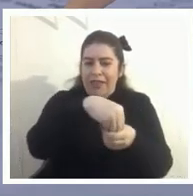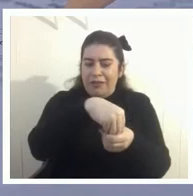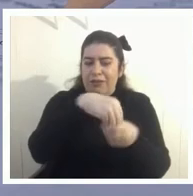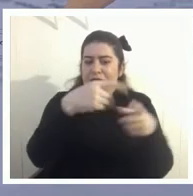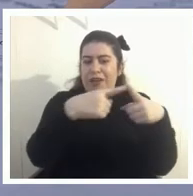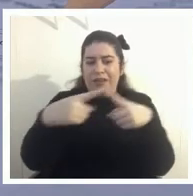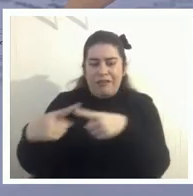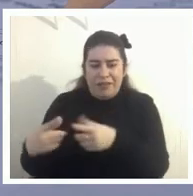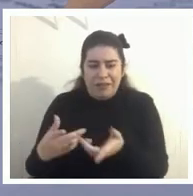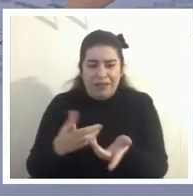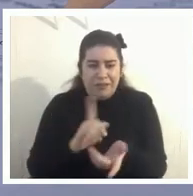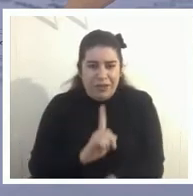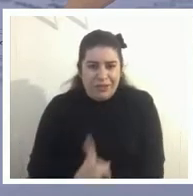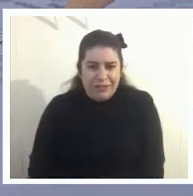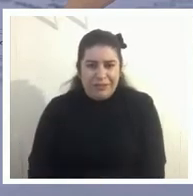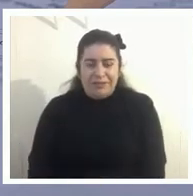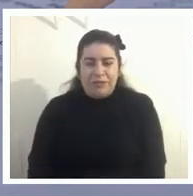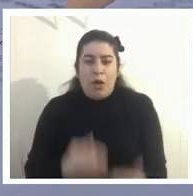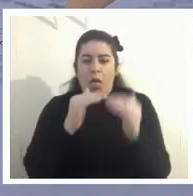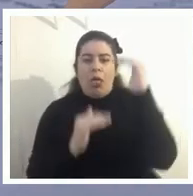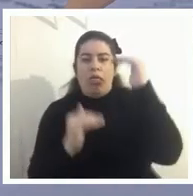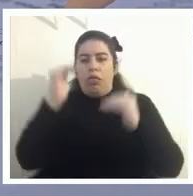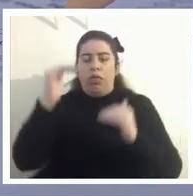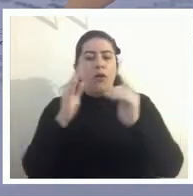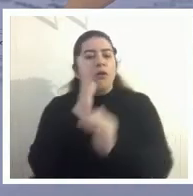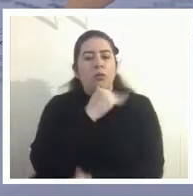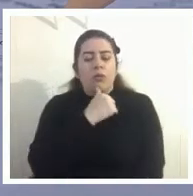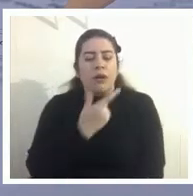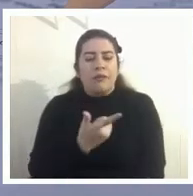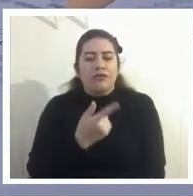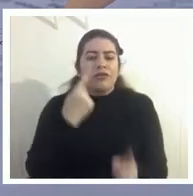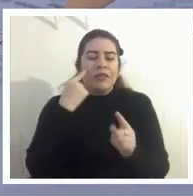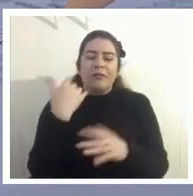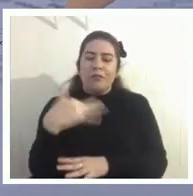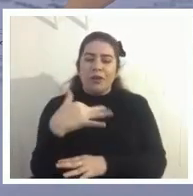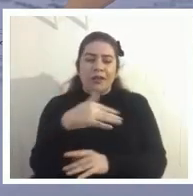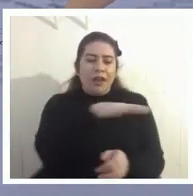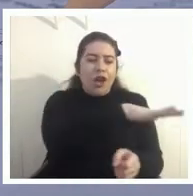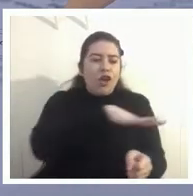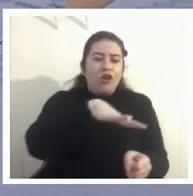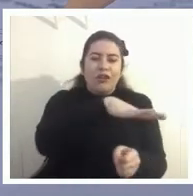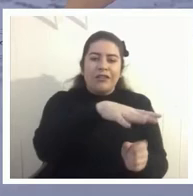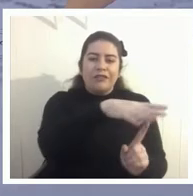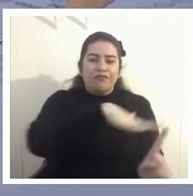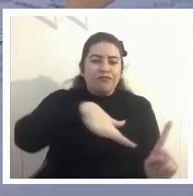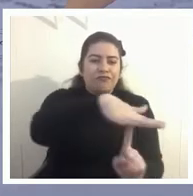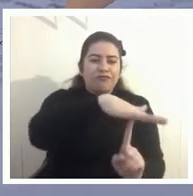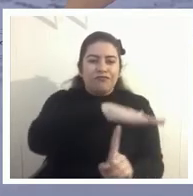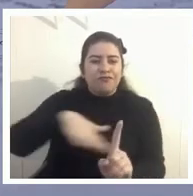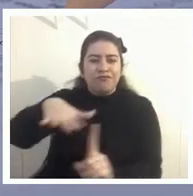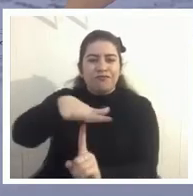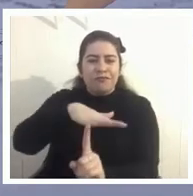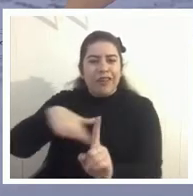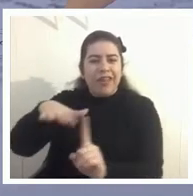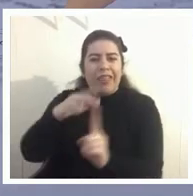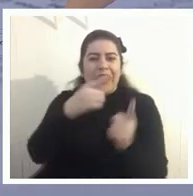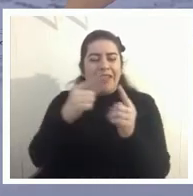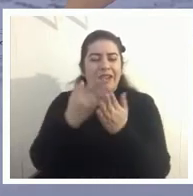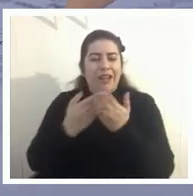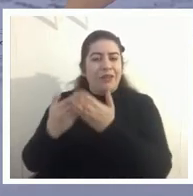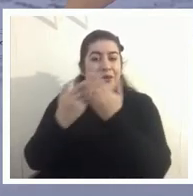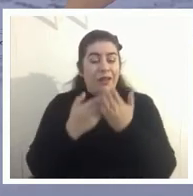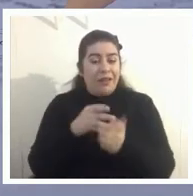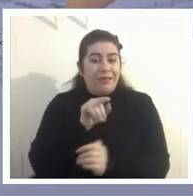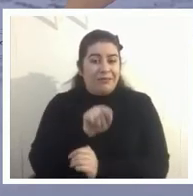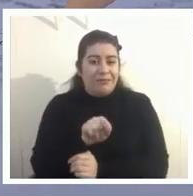entonces es muy interesante tomar en cuenta los distintos contextos que los estudiantes tienen entonces difícil argumentar de que